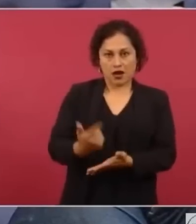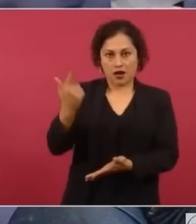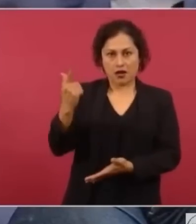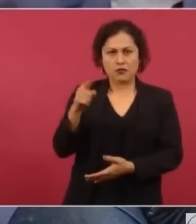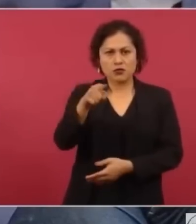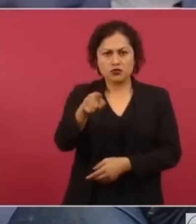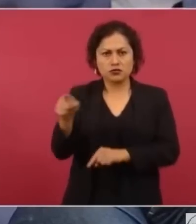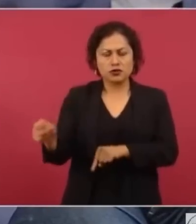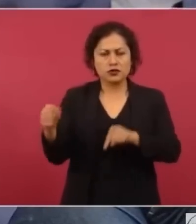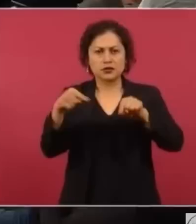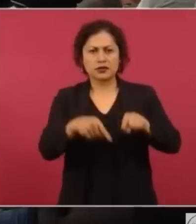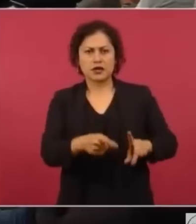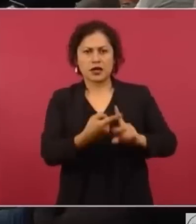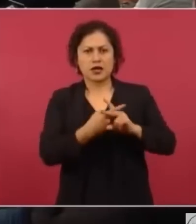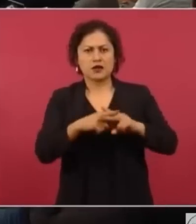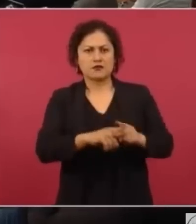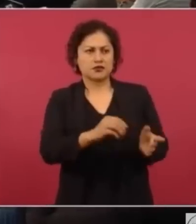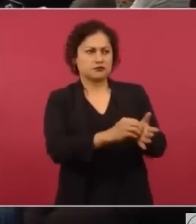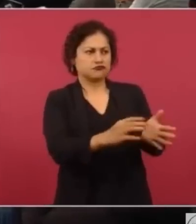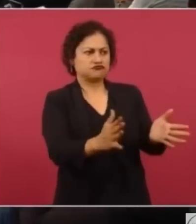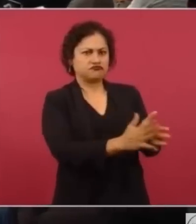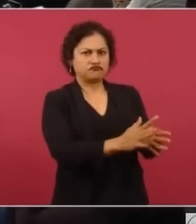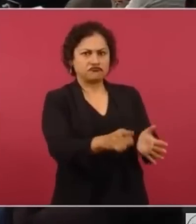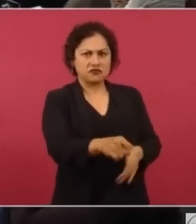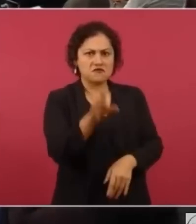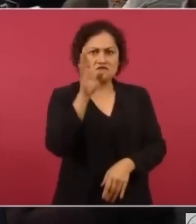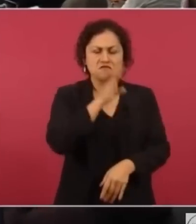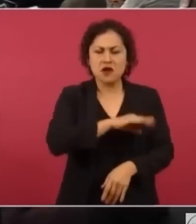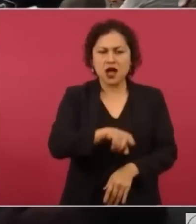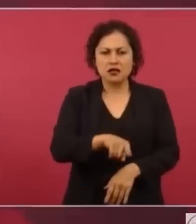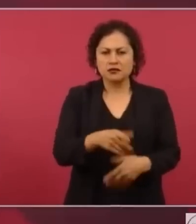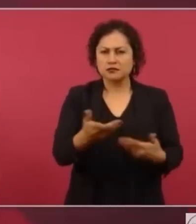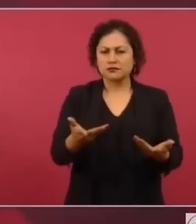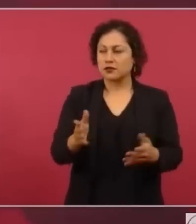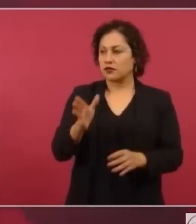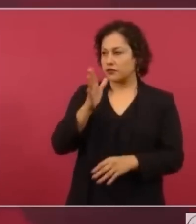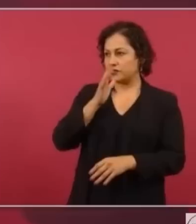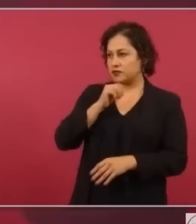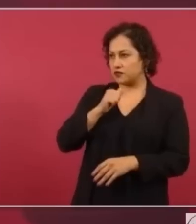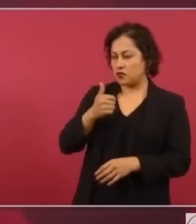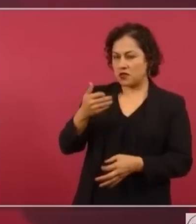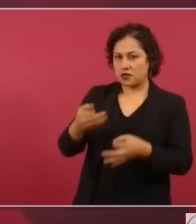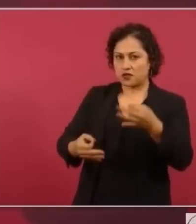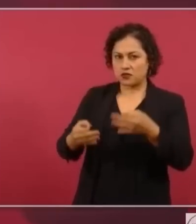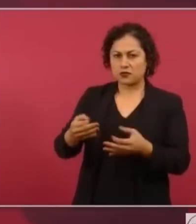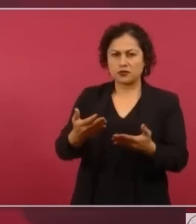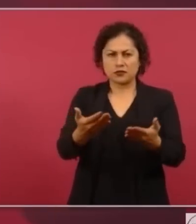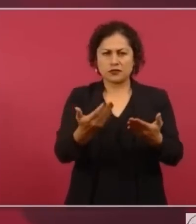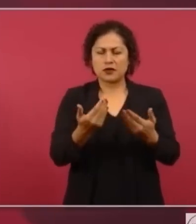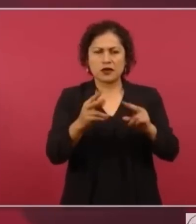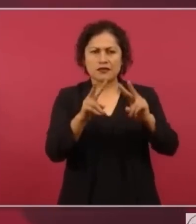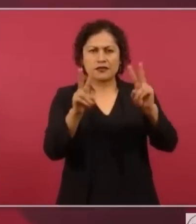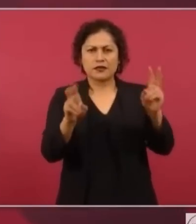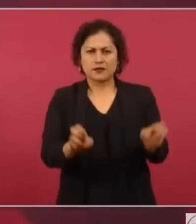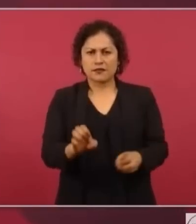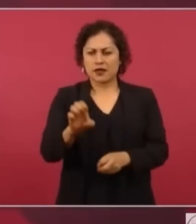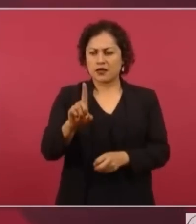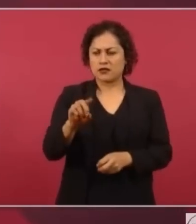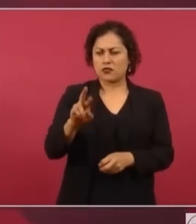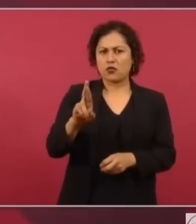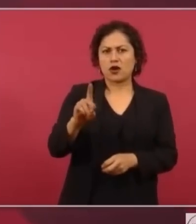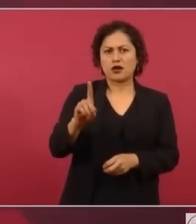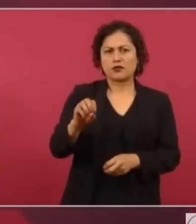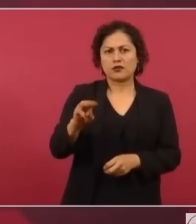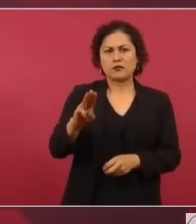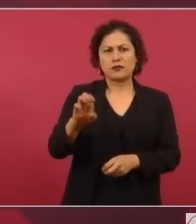administración. Pero es que no se puede juzgar. Si nos puede contar qué pasó con Eduardo Medina Ahorita les cuento, ahorita les voy a contar.